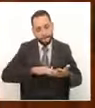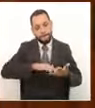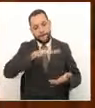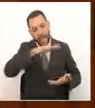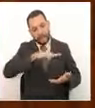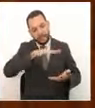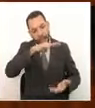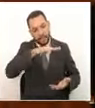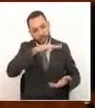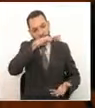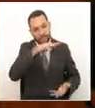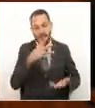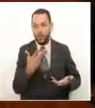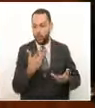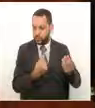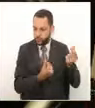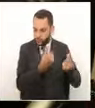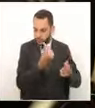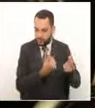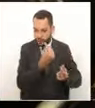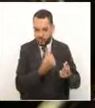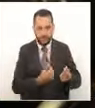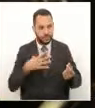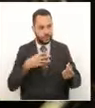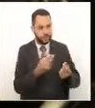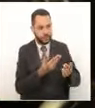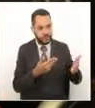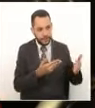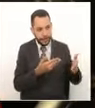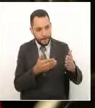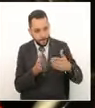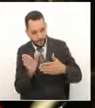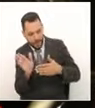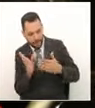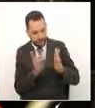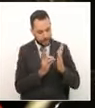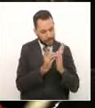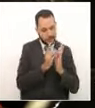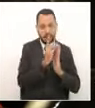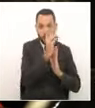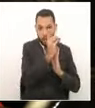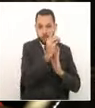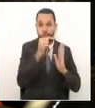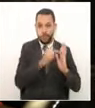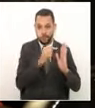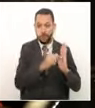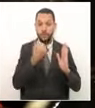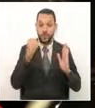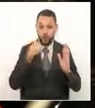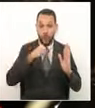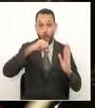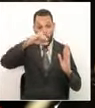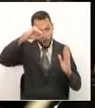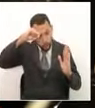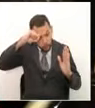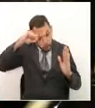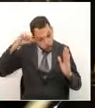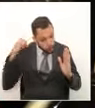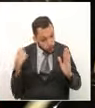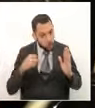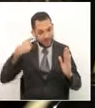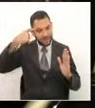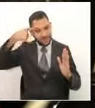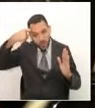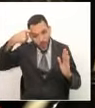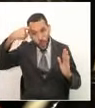disminuyen. Entonces, tenemos una hoja de ruta muy interesante, con un reto grandísimo para nuestro gobernador